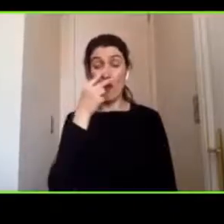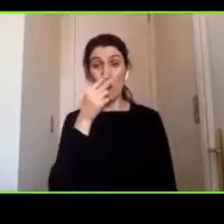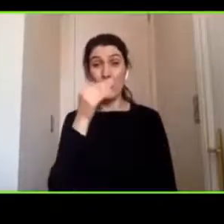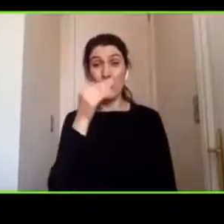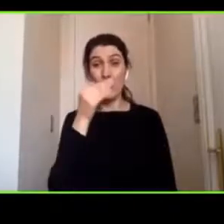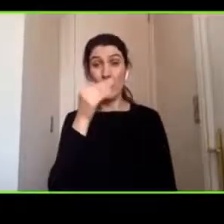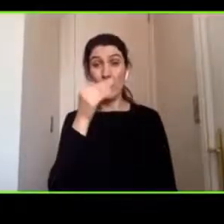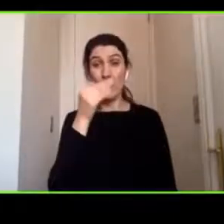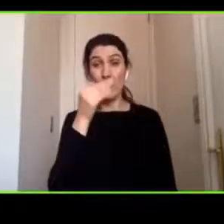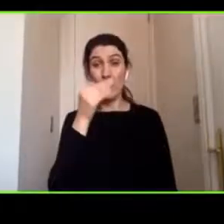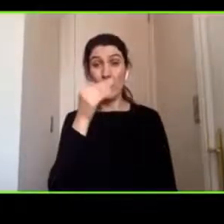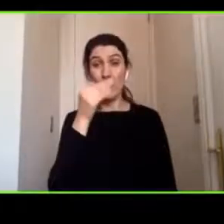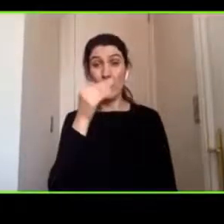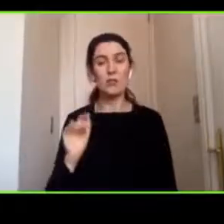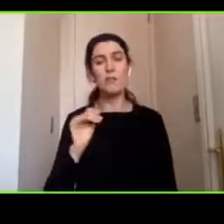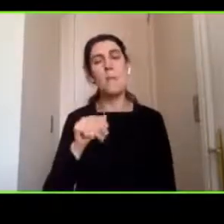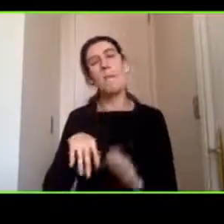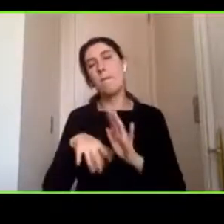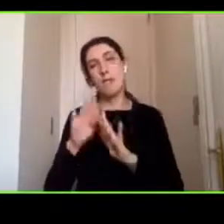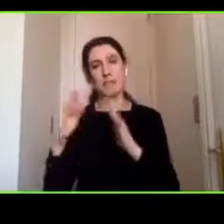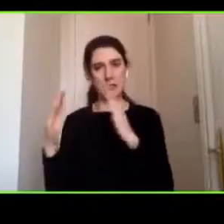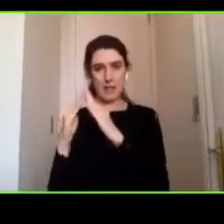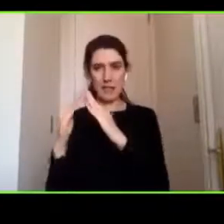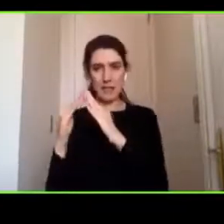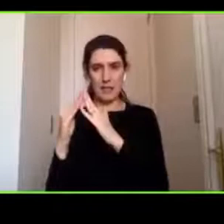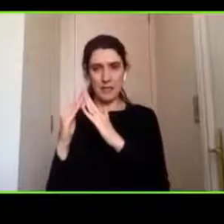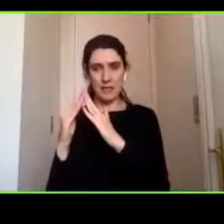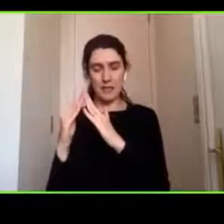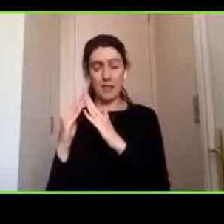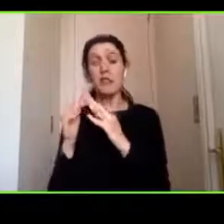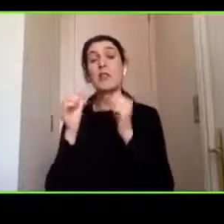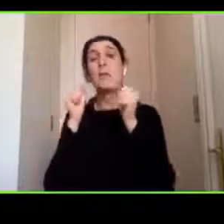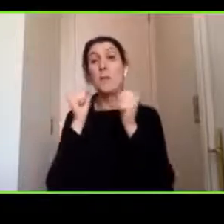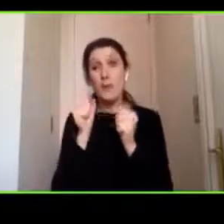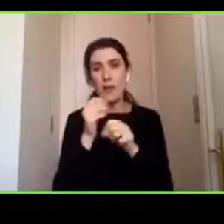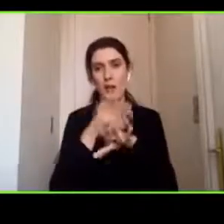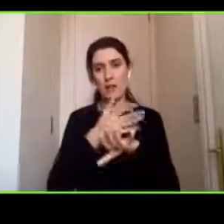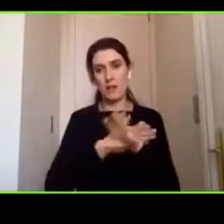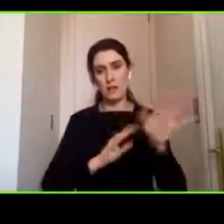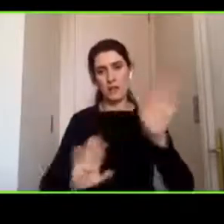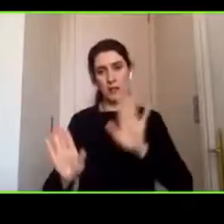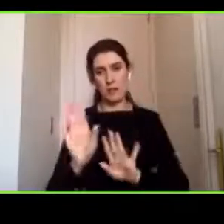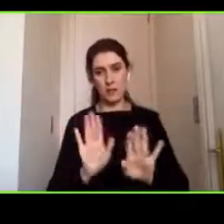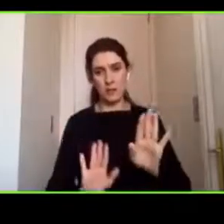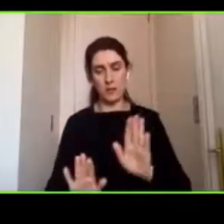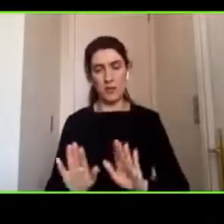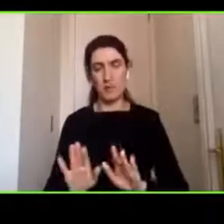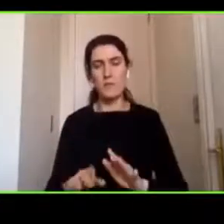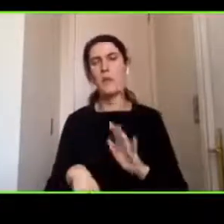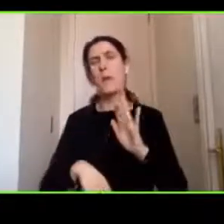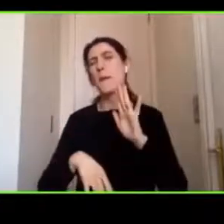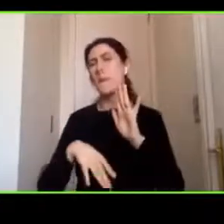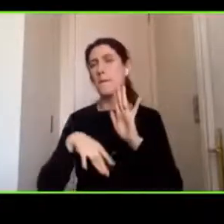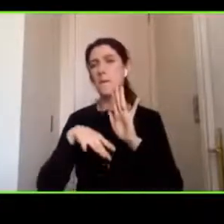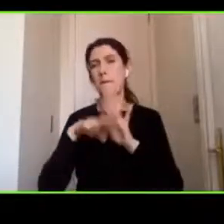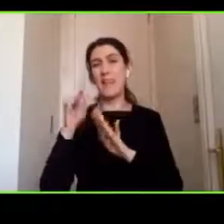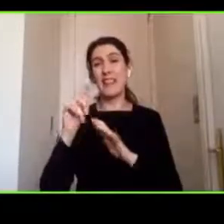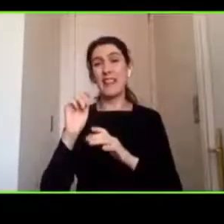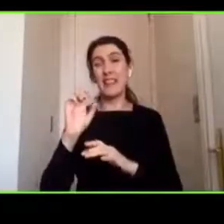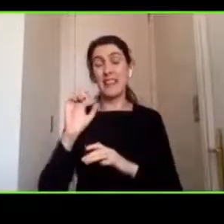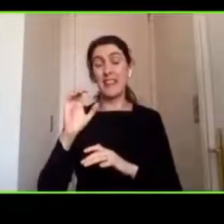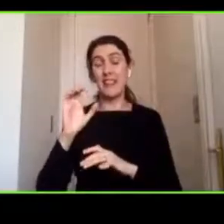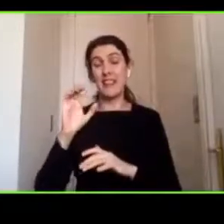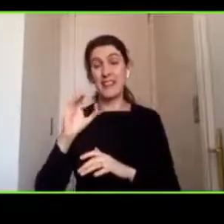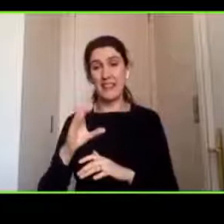ocurren en el hogar por lo tanto son absolutamente prevenibles la gran mayoría de los TEC severos que uno ve ya